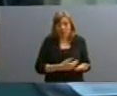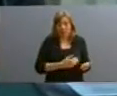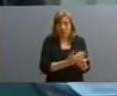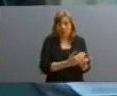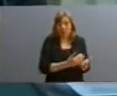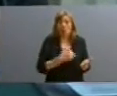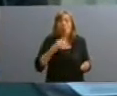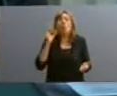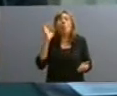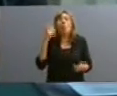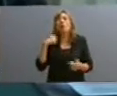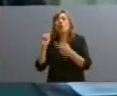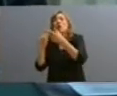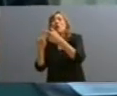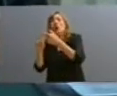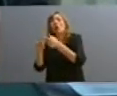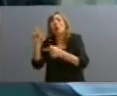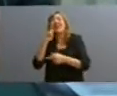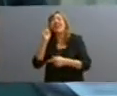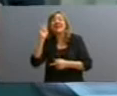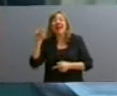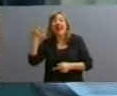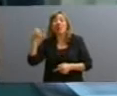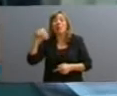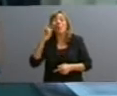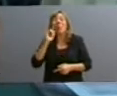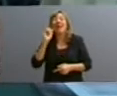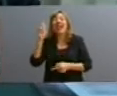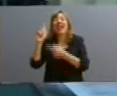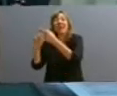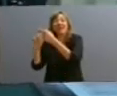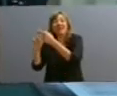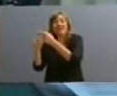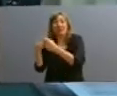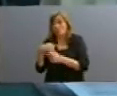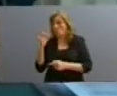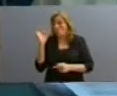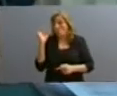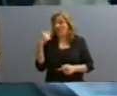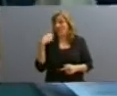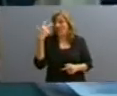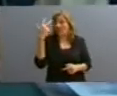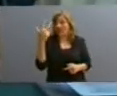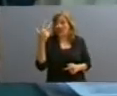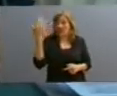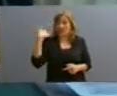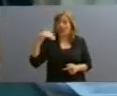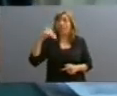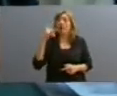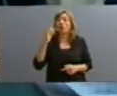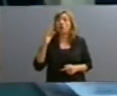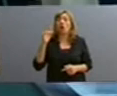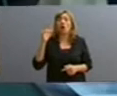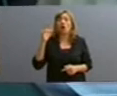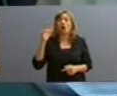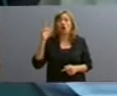nucleares que hubo con la República Islámica de Irán fueron tres. El día 4 de mayo del 87 que se